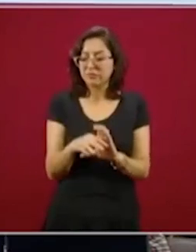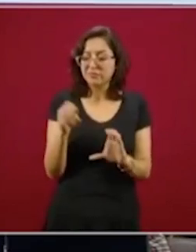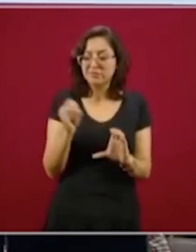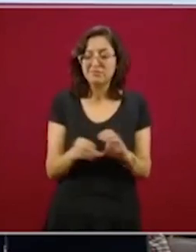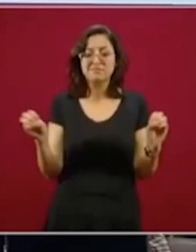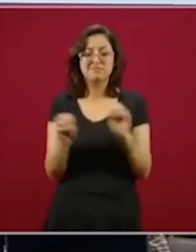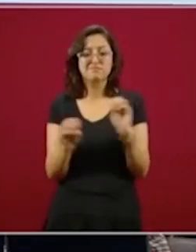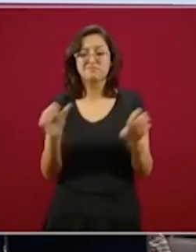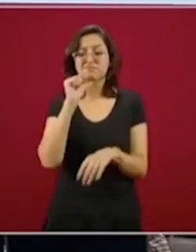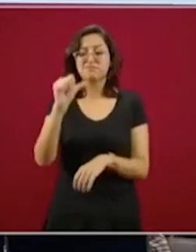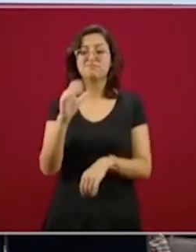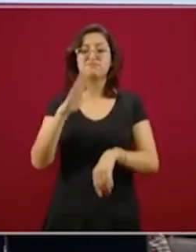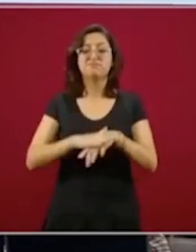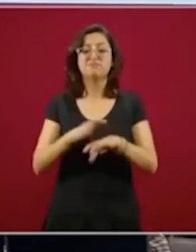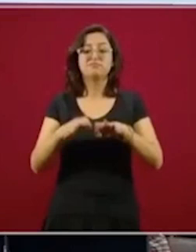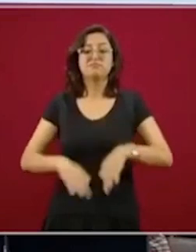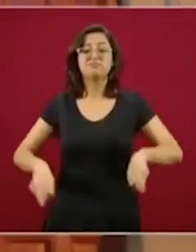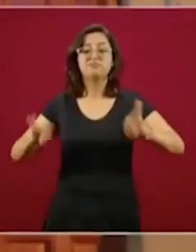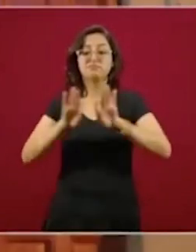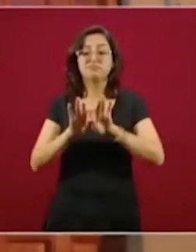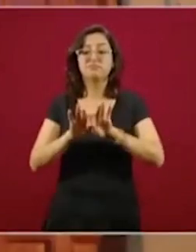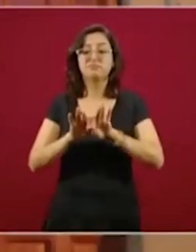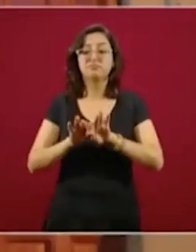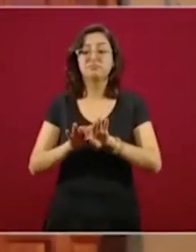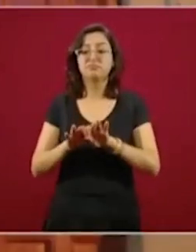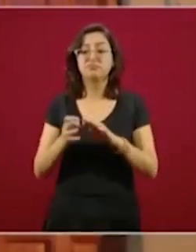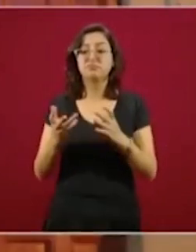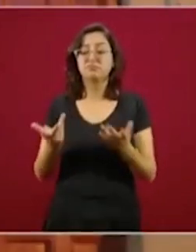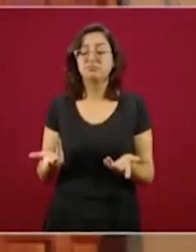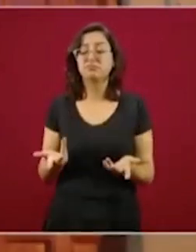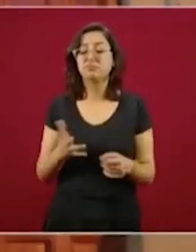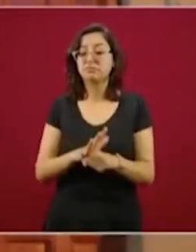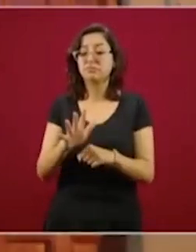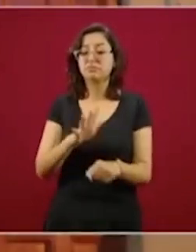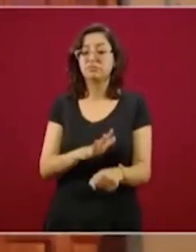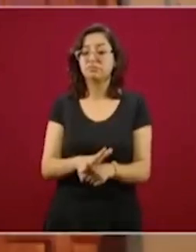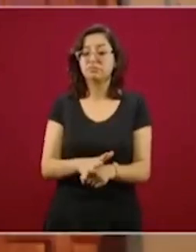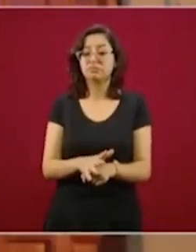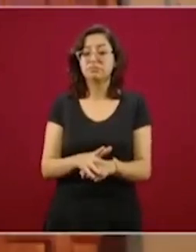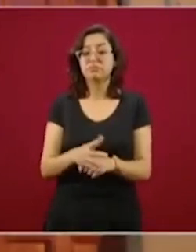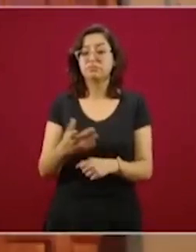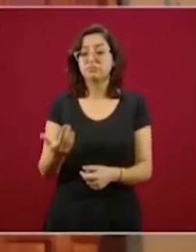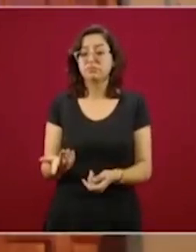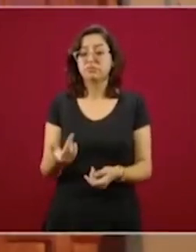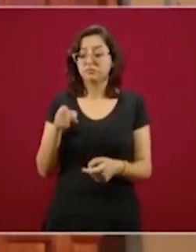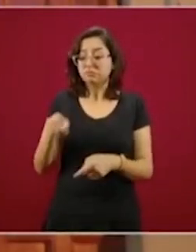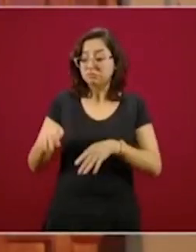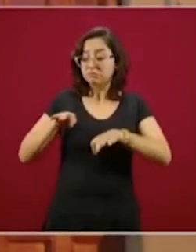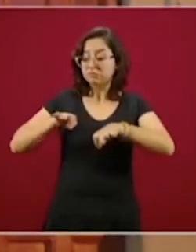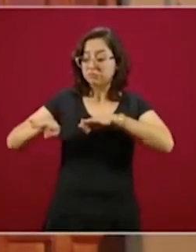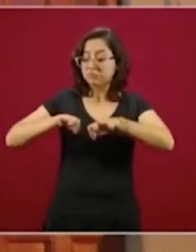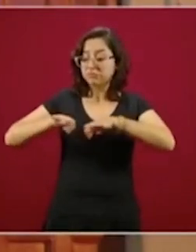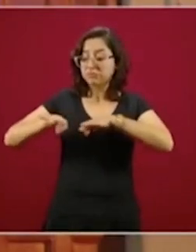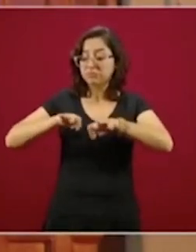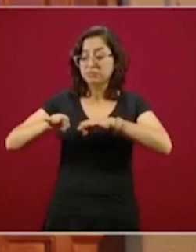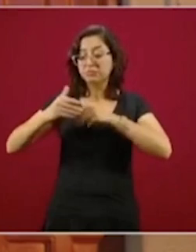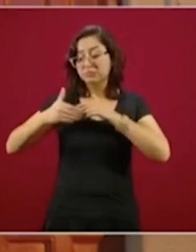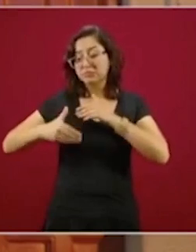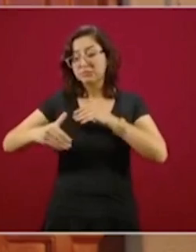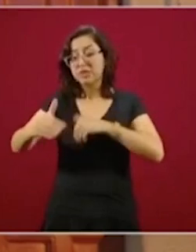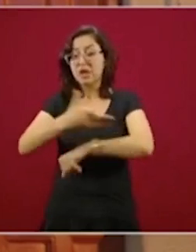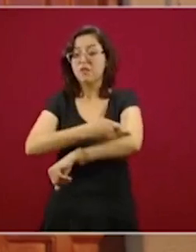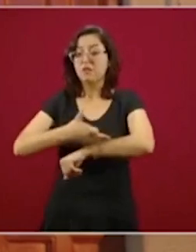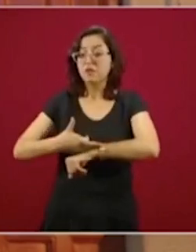lo más importante que tiene el Seguro Social, no habilitan el hecho de su trabajo para el resto de sus